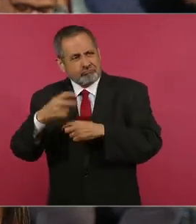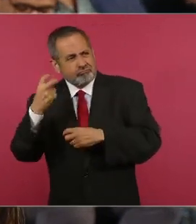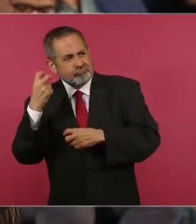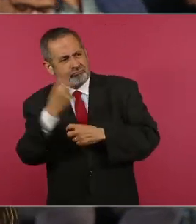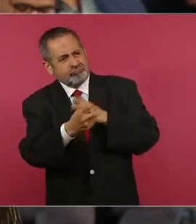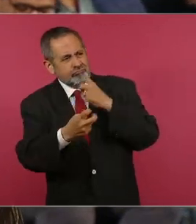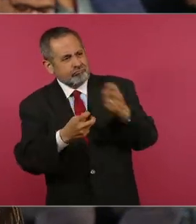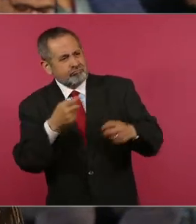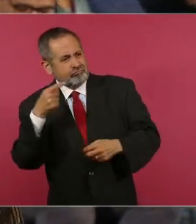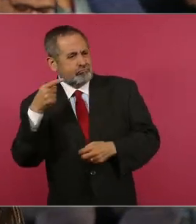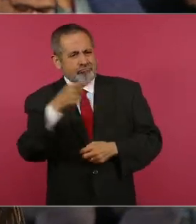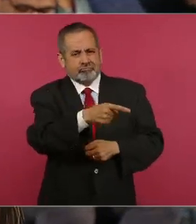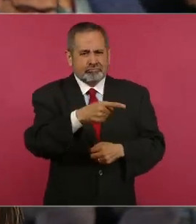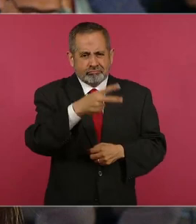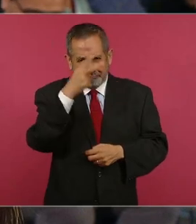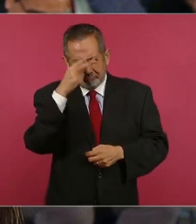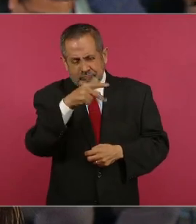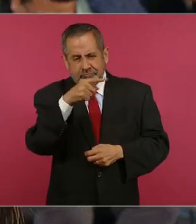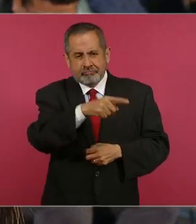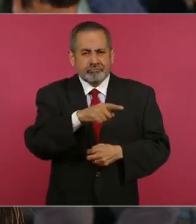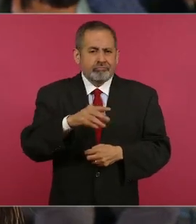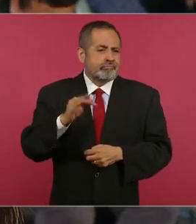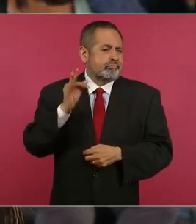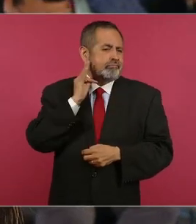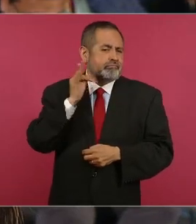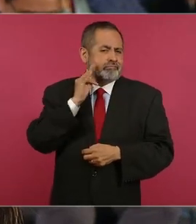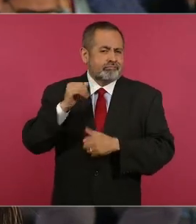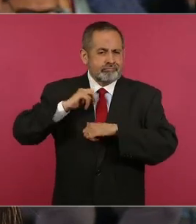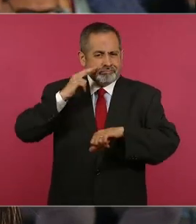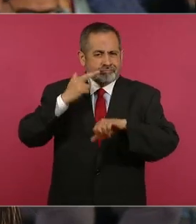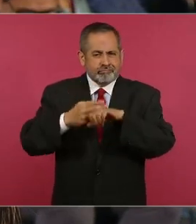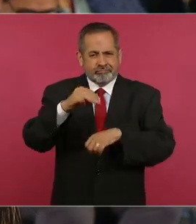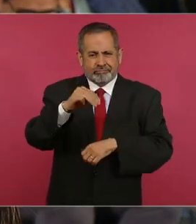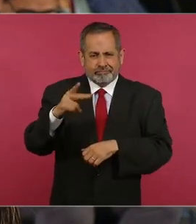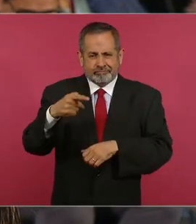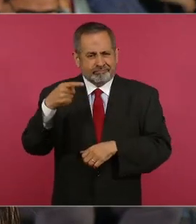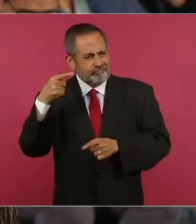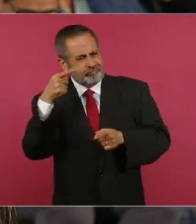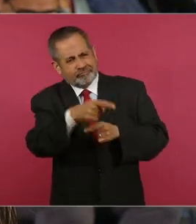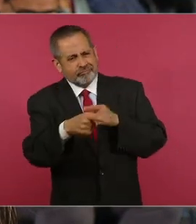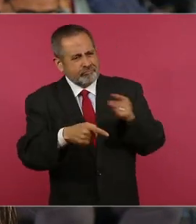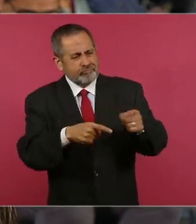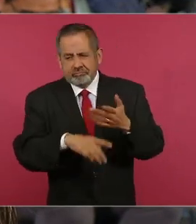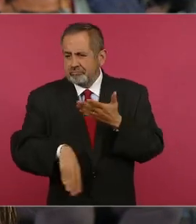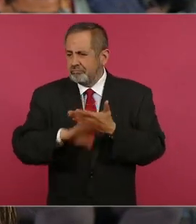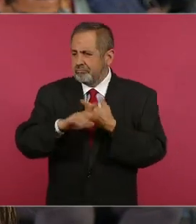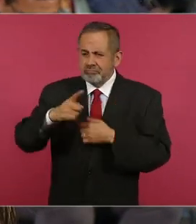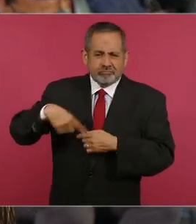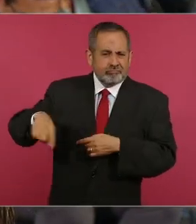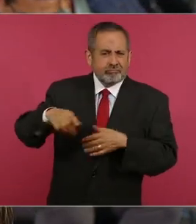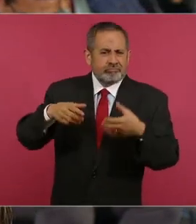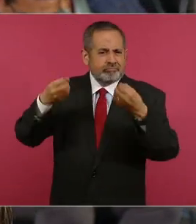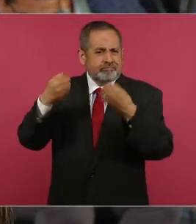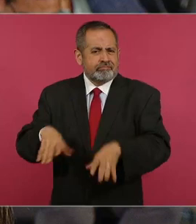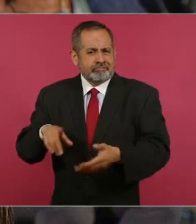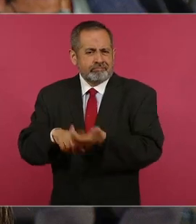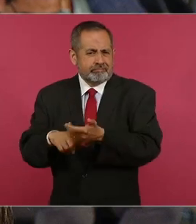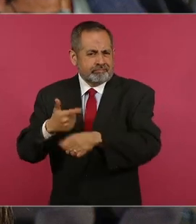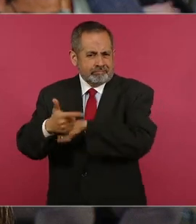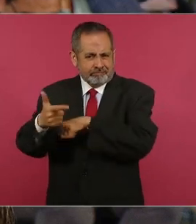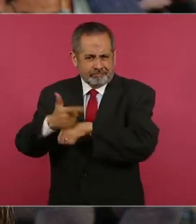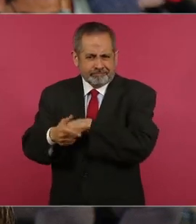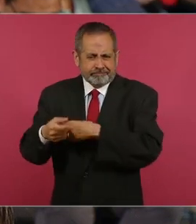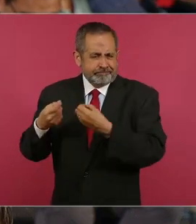funcionarios, entre ellas la fiscal general del Ministerio Público, a quien señalan de atentar contra el proceso electoral de Guatemala,